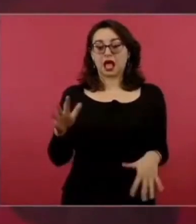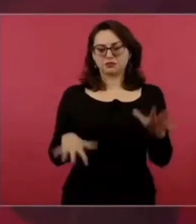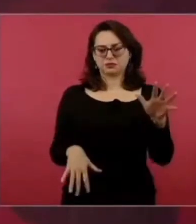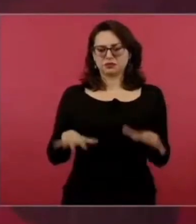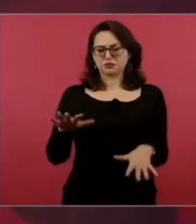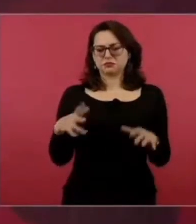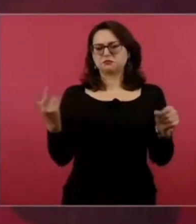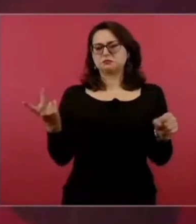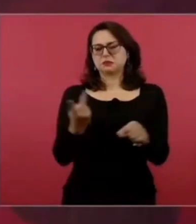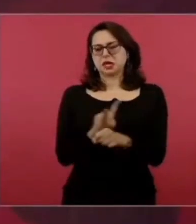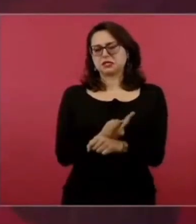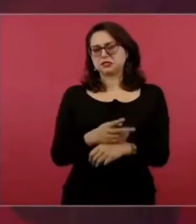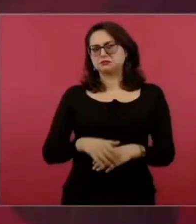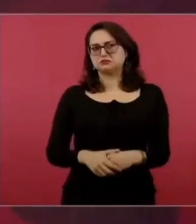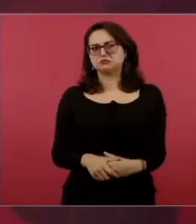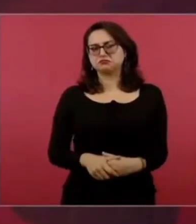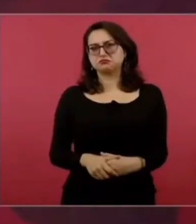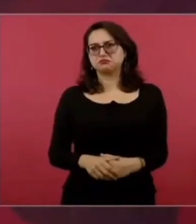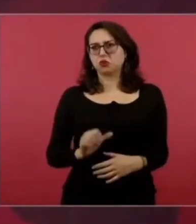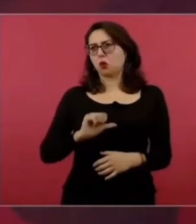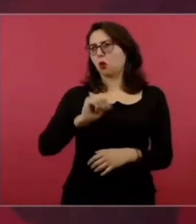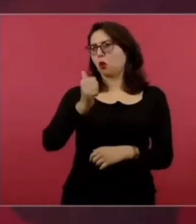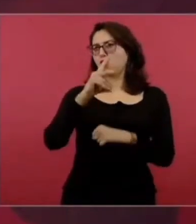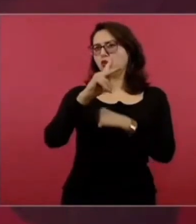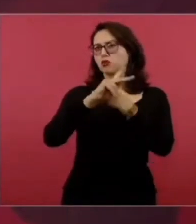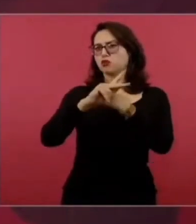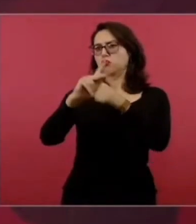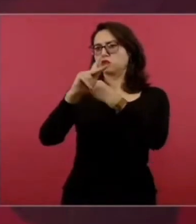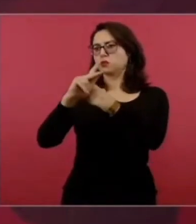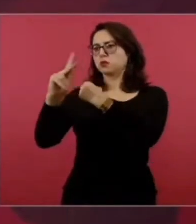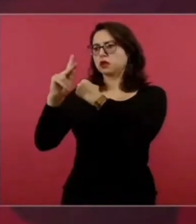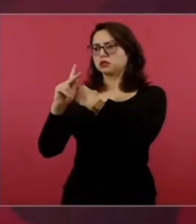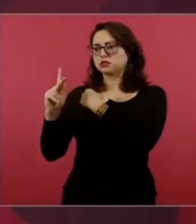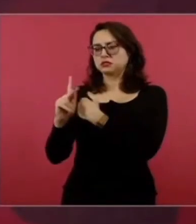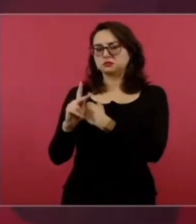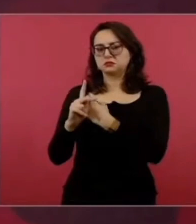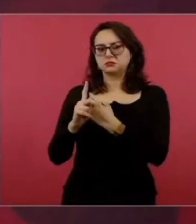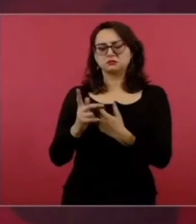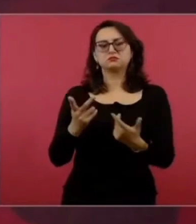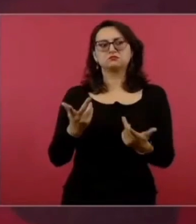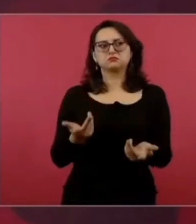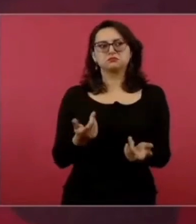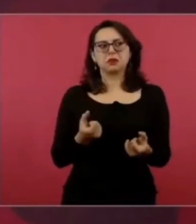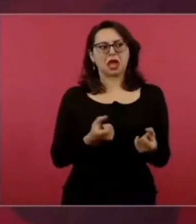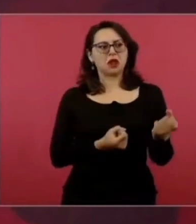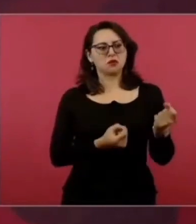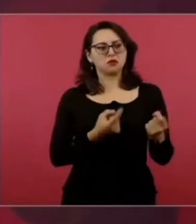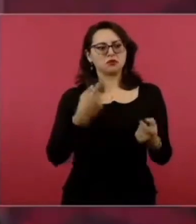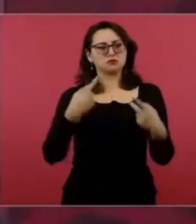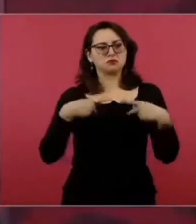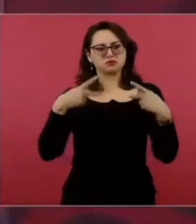los que tenemos posibilidad de hacerlo,